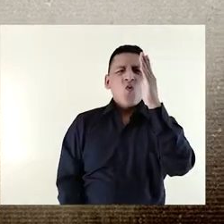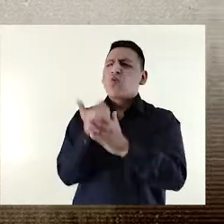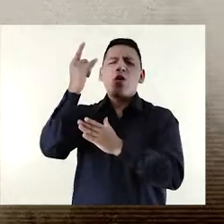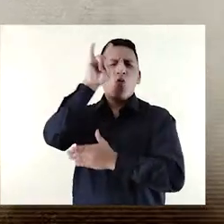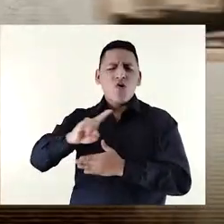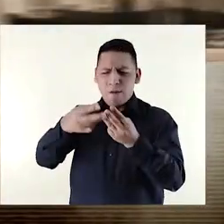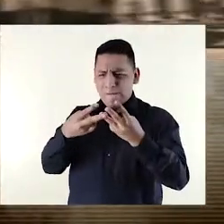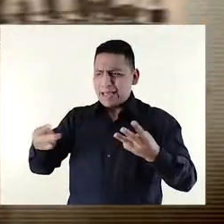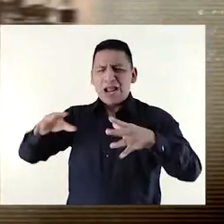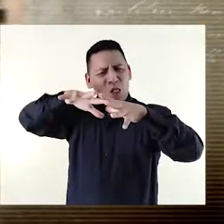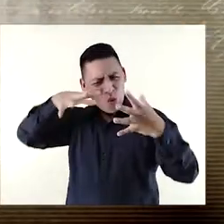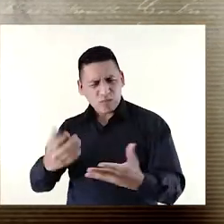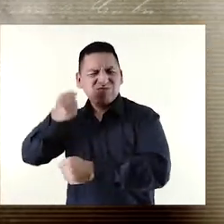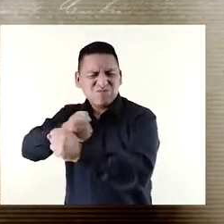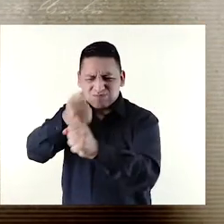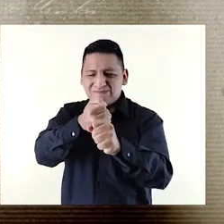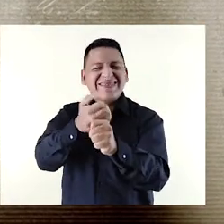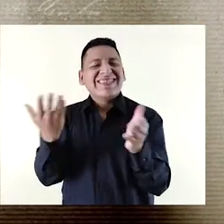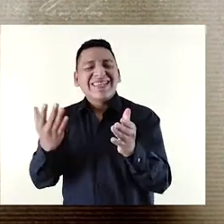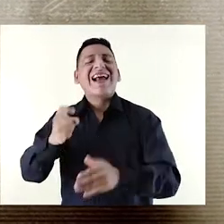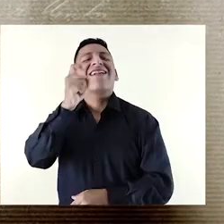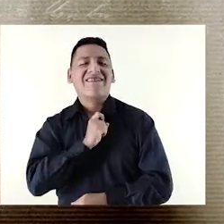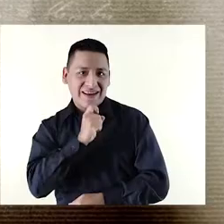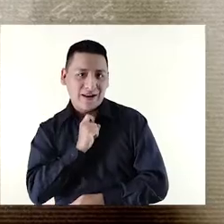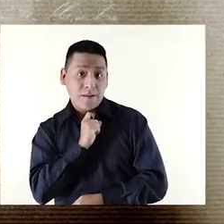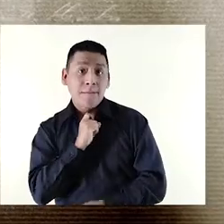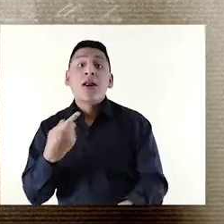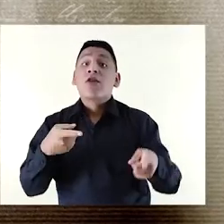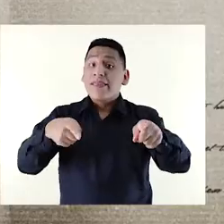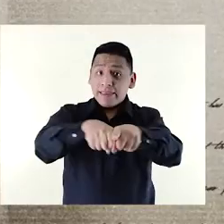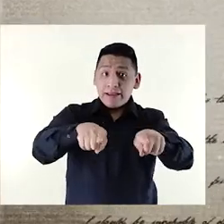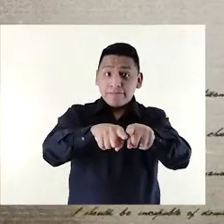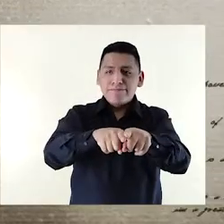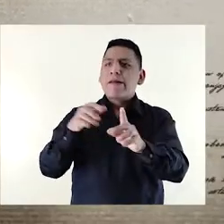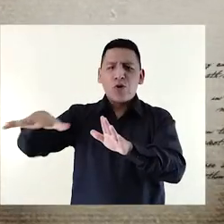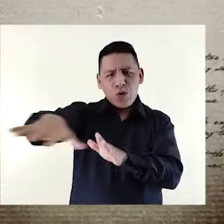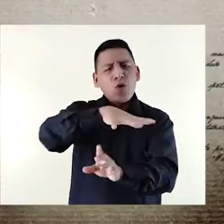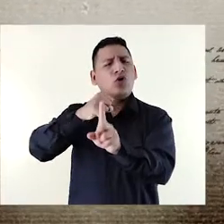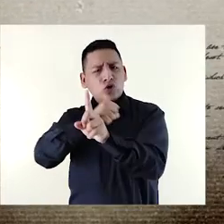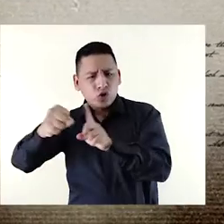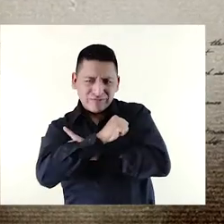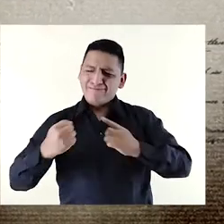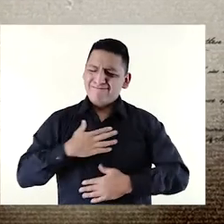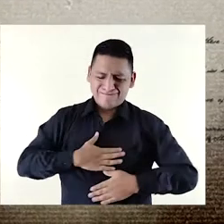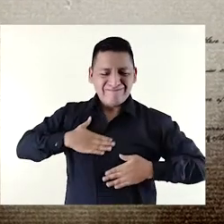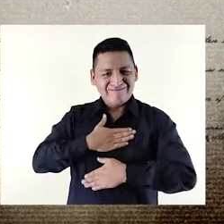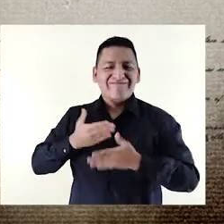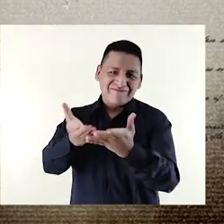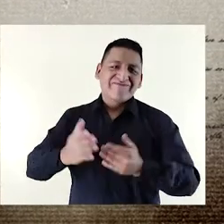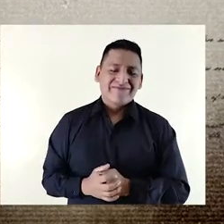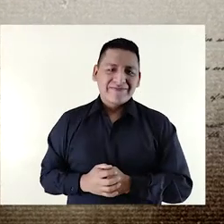constructivo del mundo moderno en ese momento, el fierro, sino un espacio vital de socialización y esparcimiento.